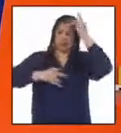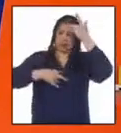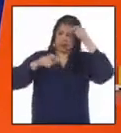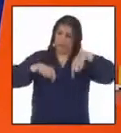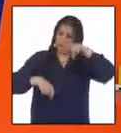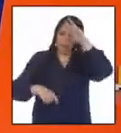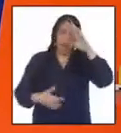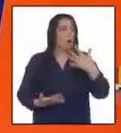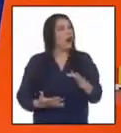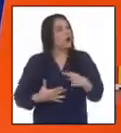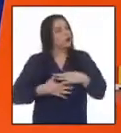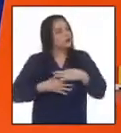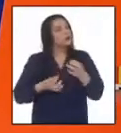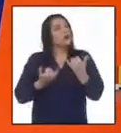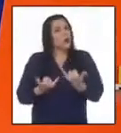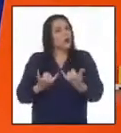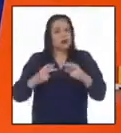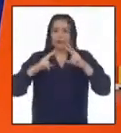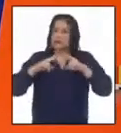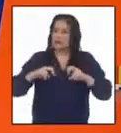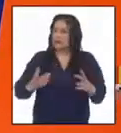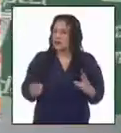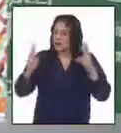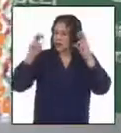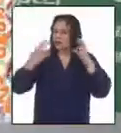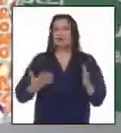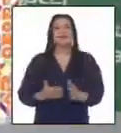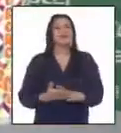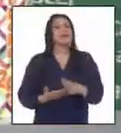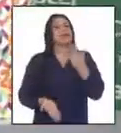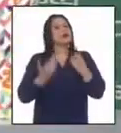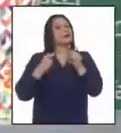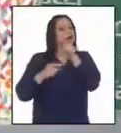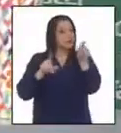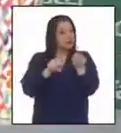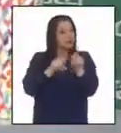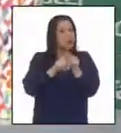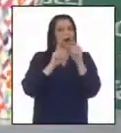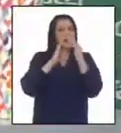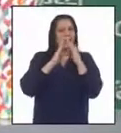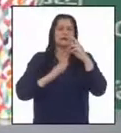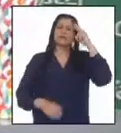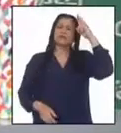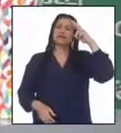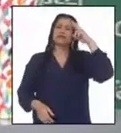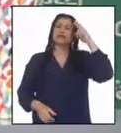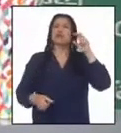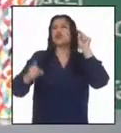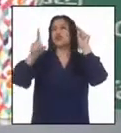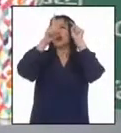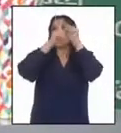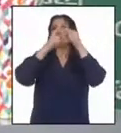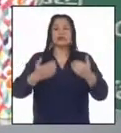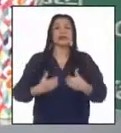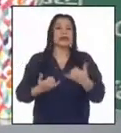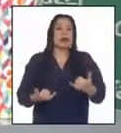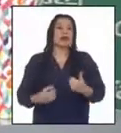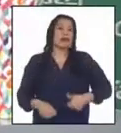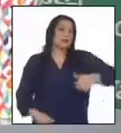de enfermedades. ¡Qué interesante todo lo que hemos analizado hoy, profesora! Según ustedes en casa también han reflexionado sobre los retos que tienen las